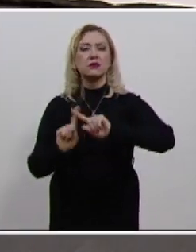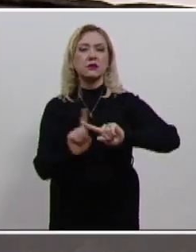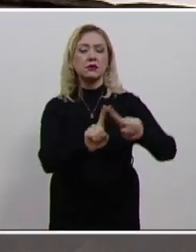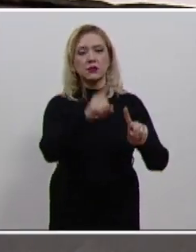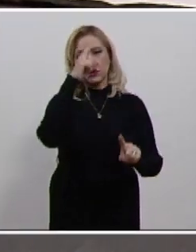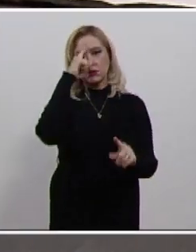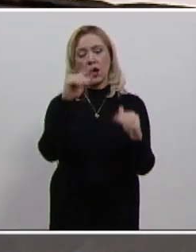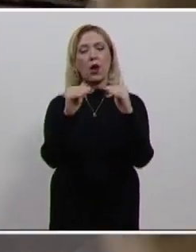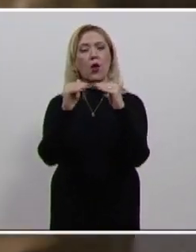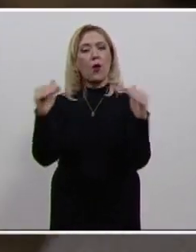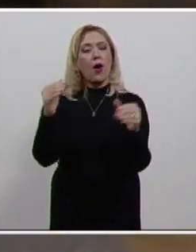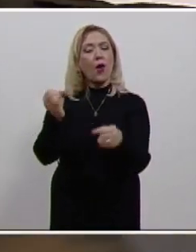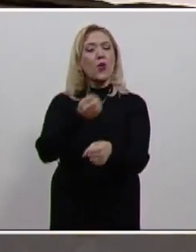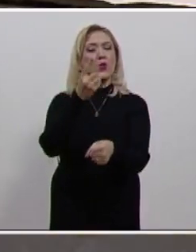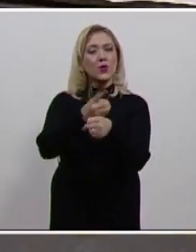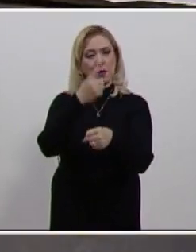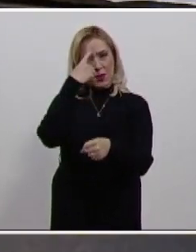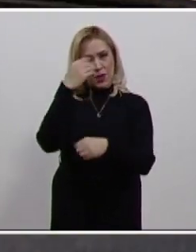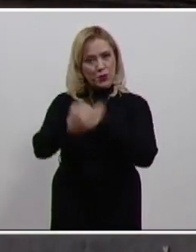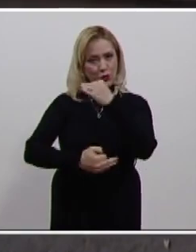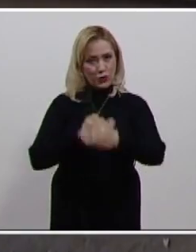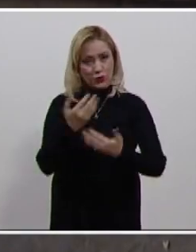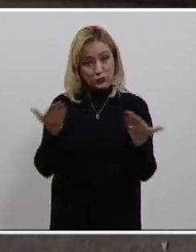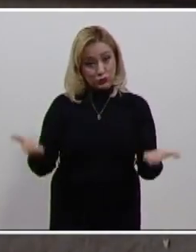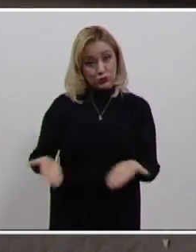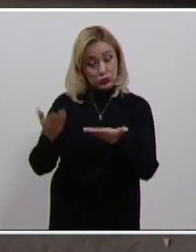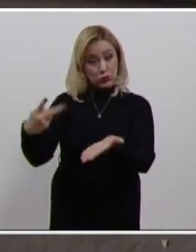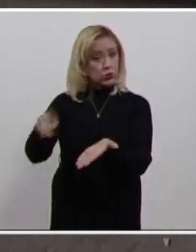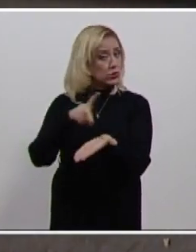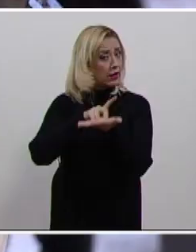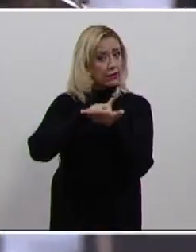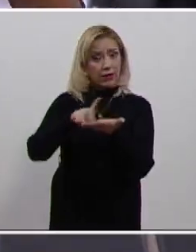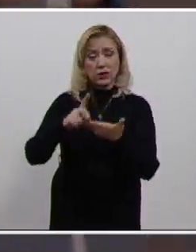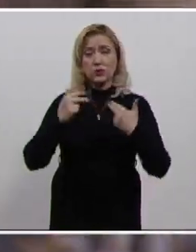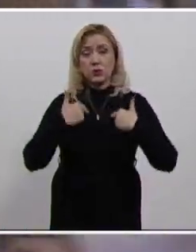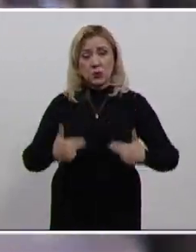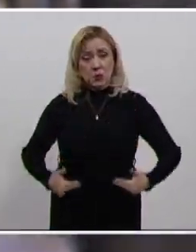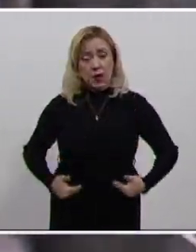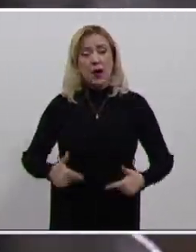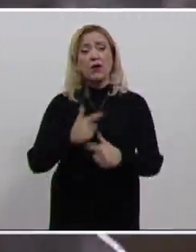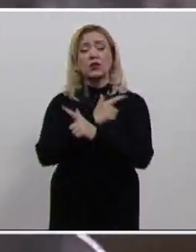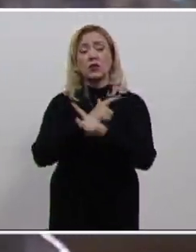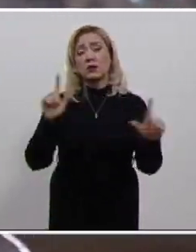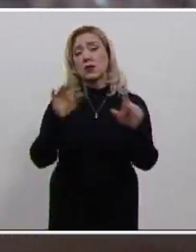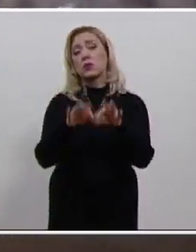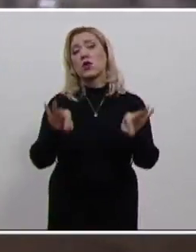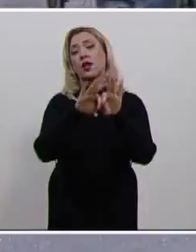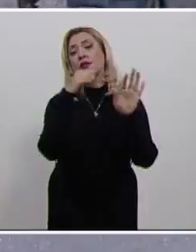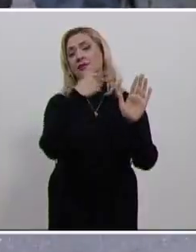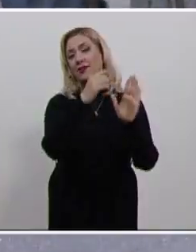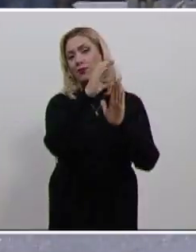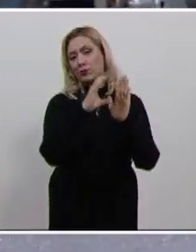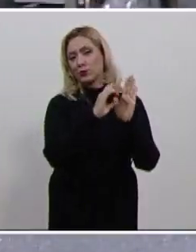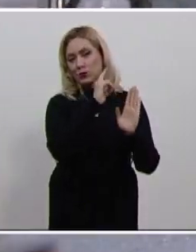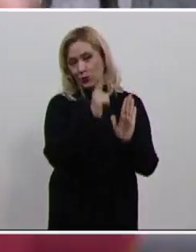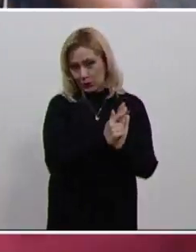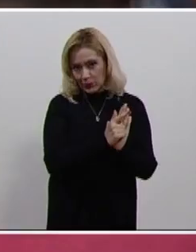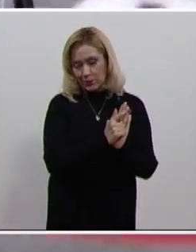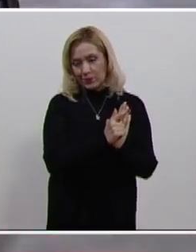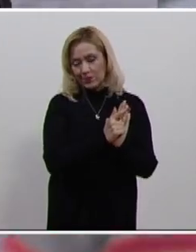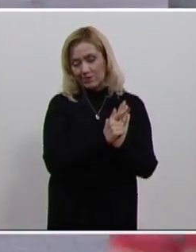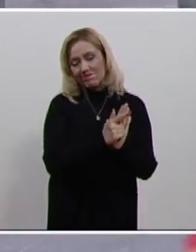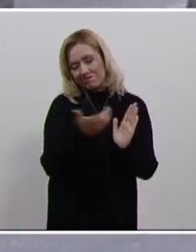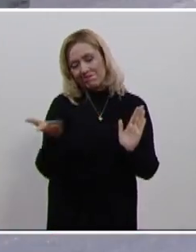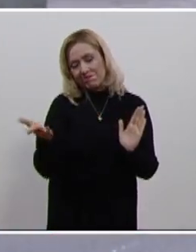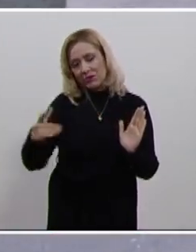igualdad de condiciones con los demás de todos los derechos humanos y libertades fundamentales. Los poderes públicos